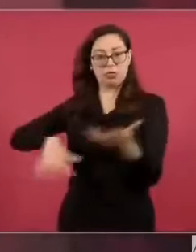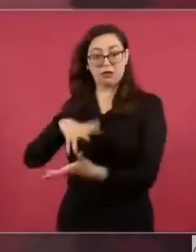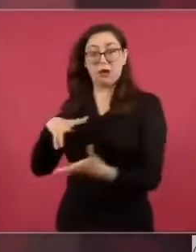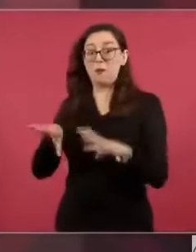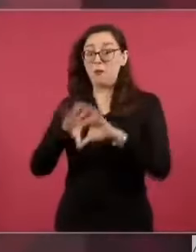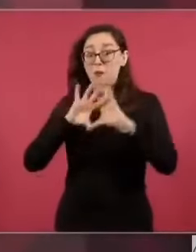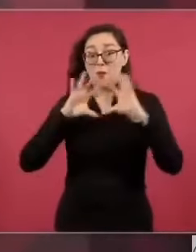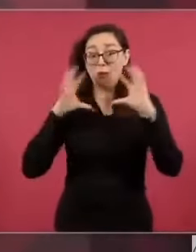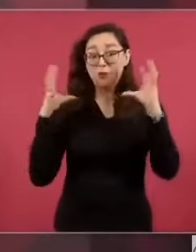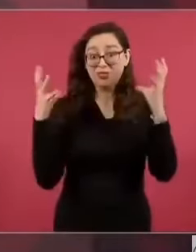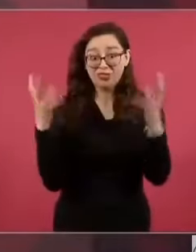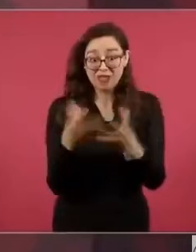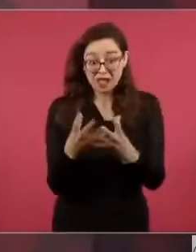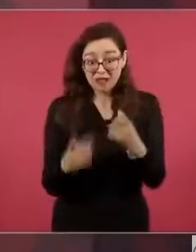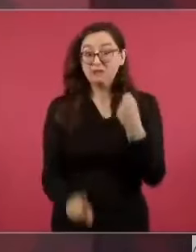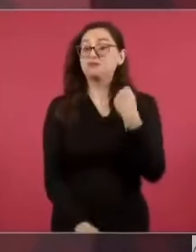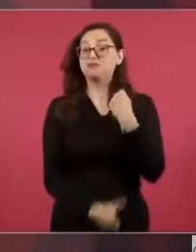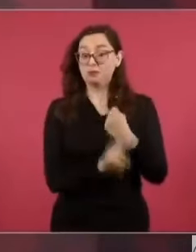nivel mundial.